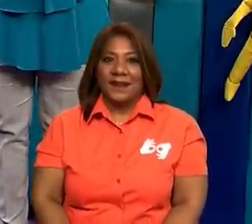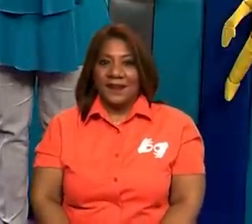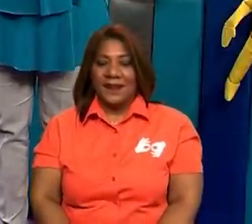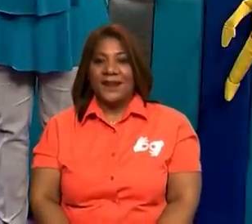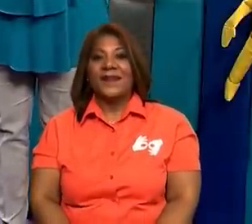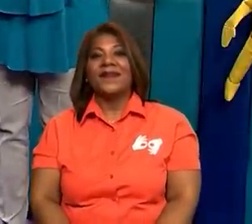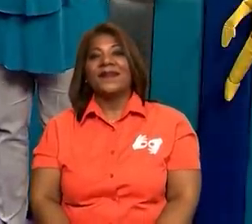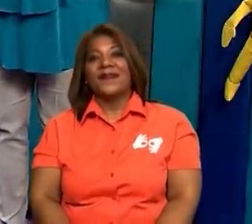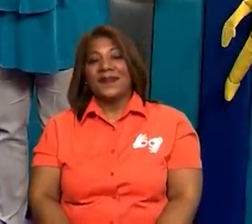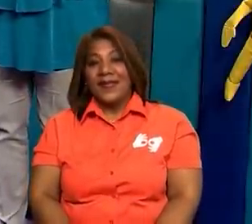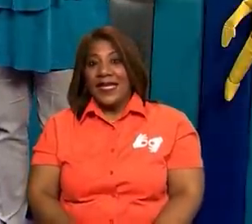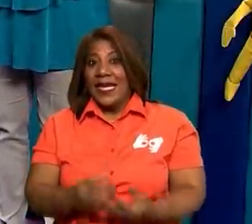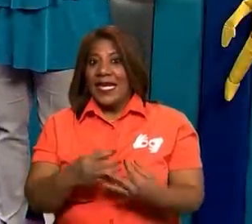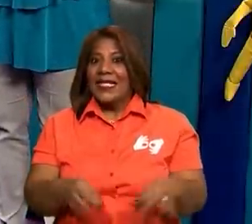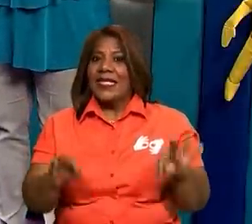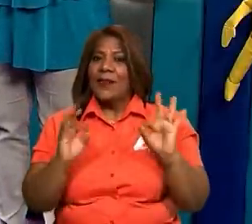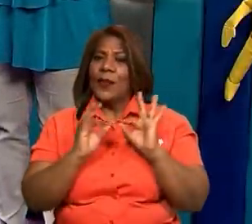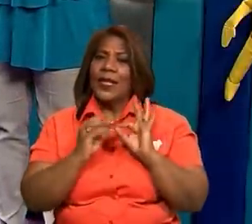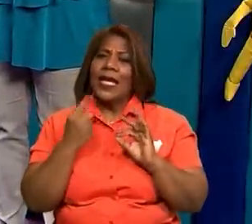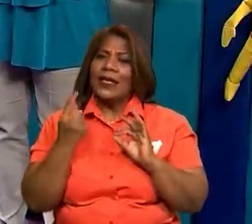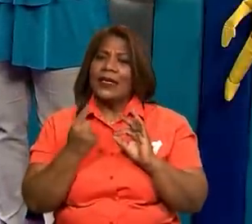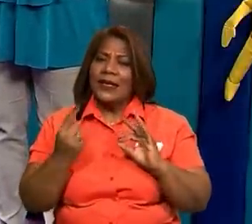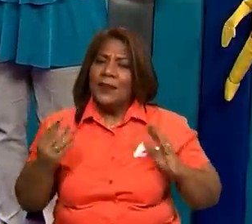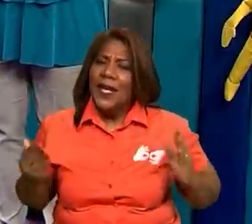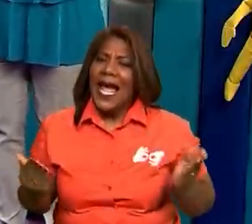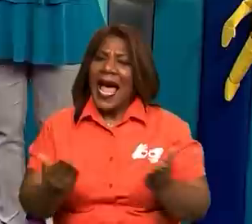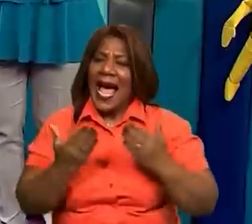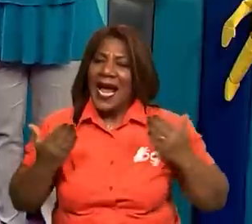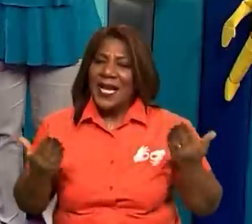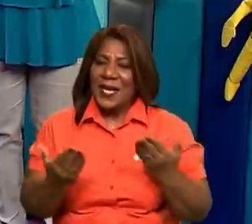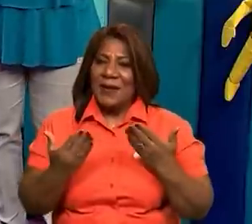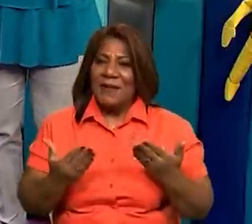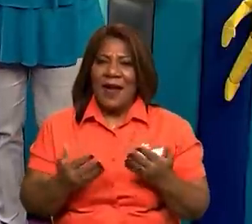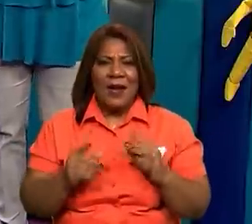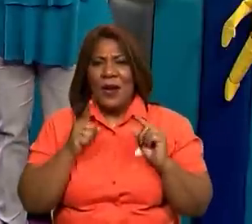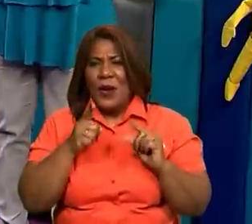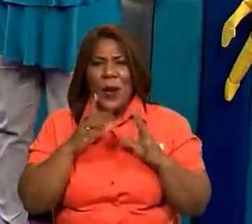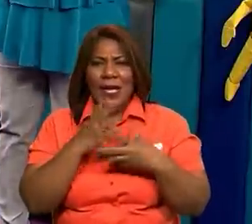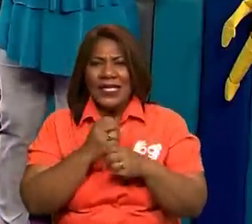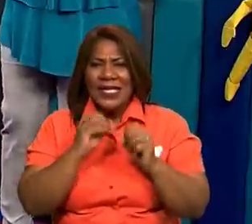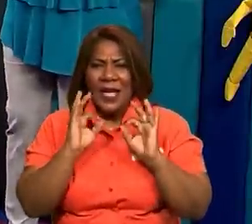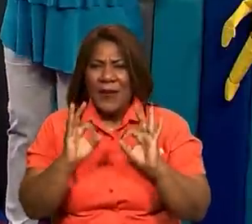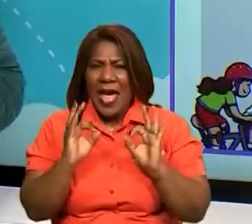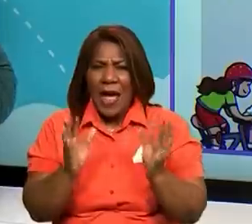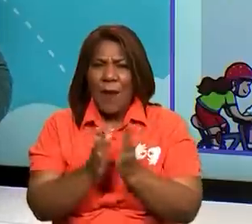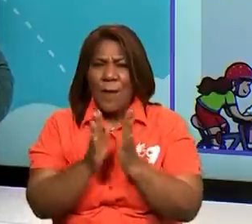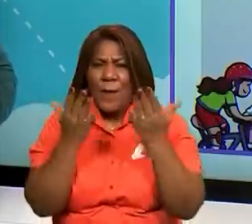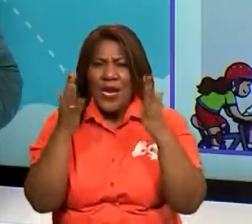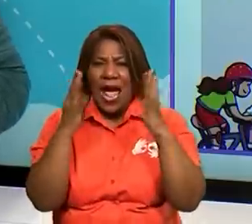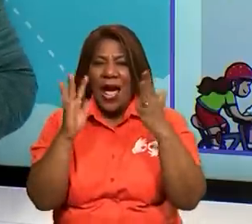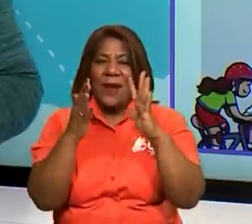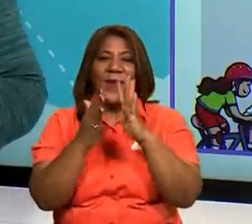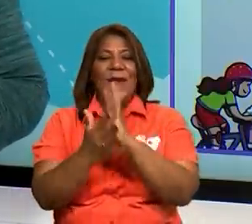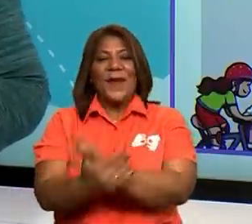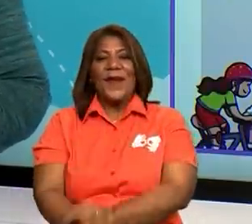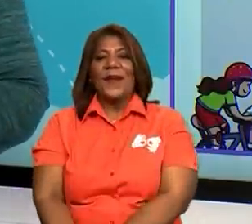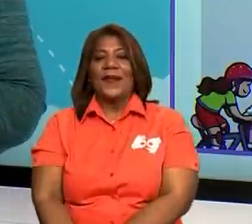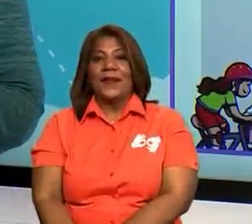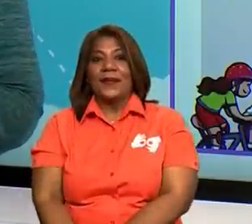Recuerden motivar a los estudiantes, ¿verdad? Estimularlos. Muy bien. La otra palabra,